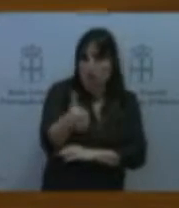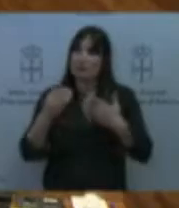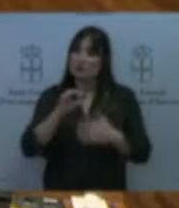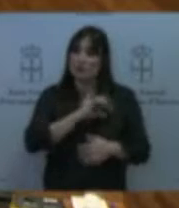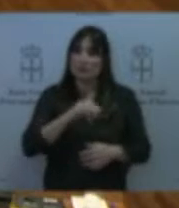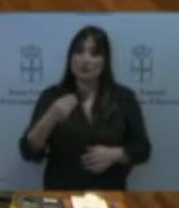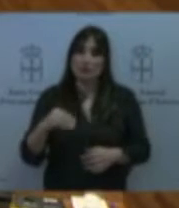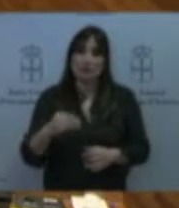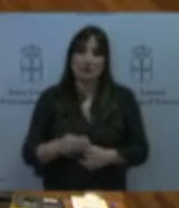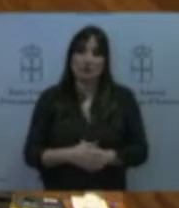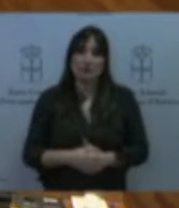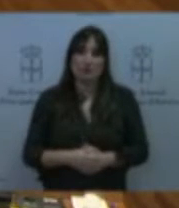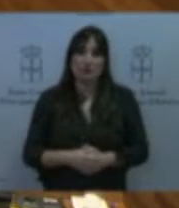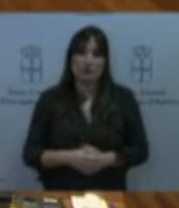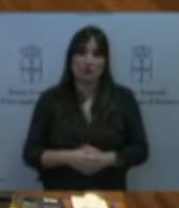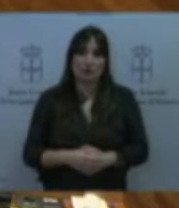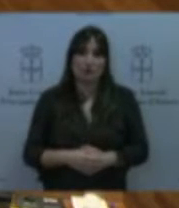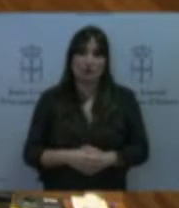así que yo no escucho